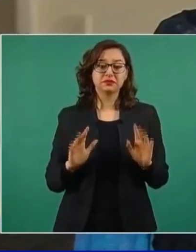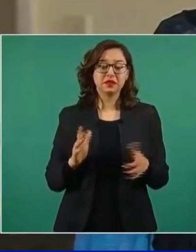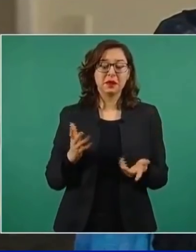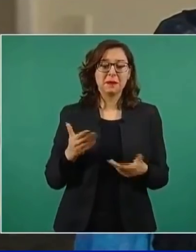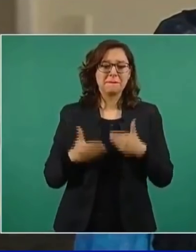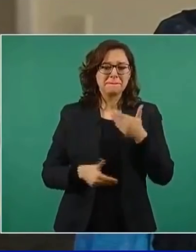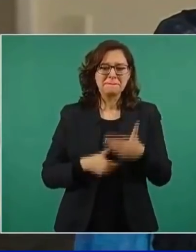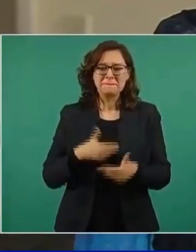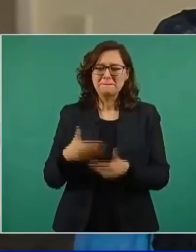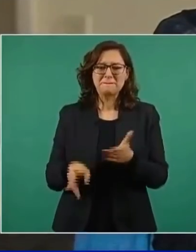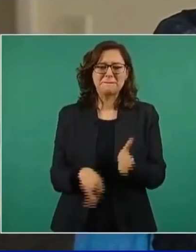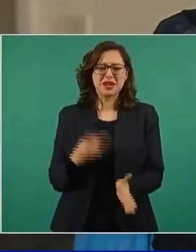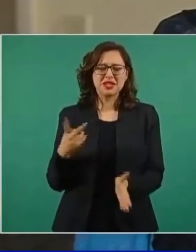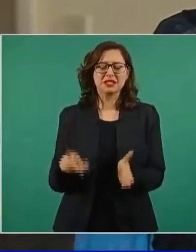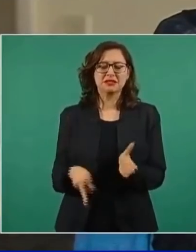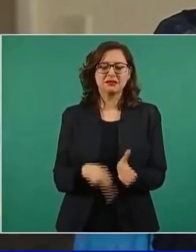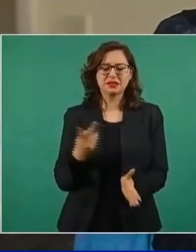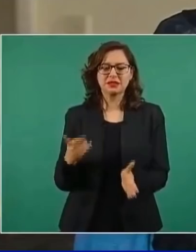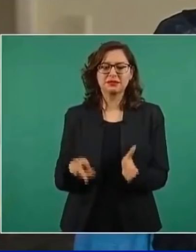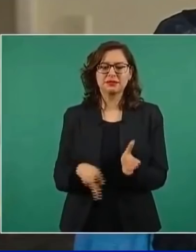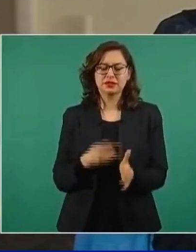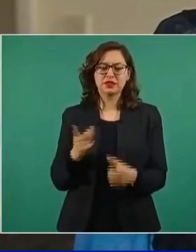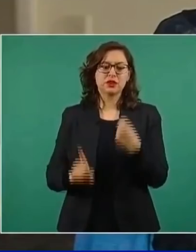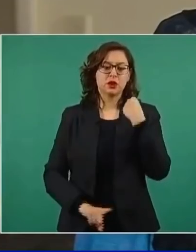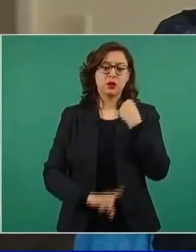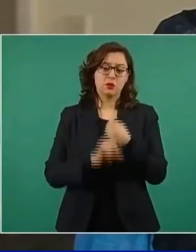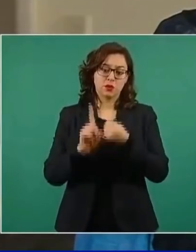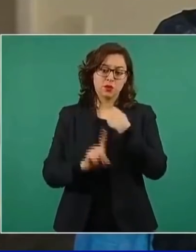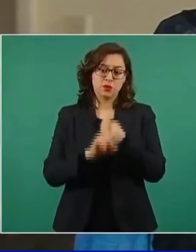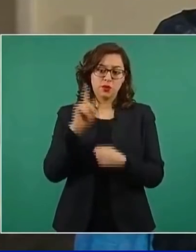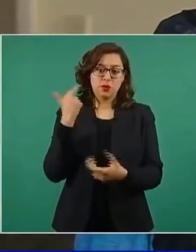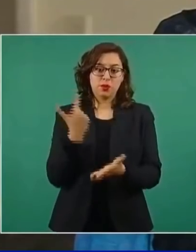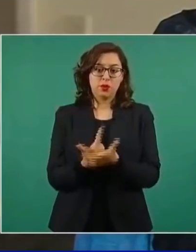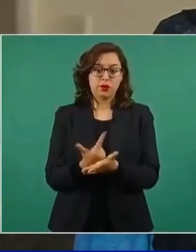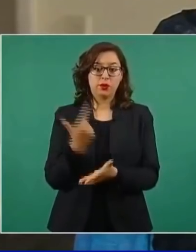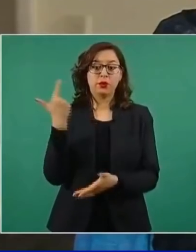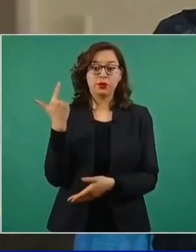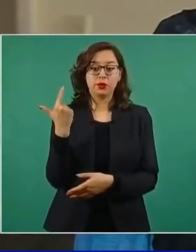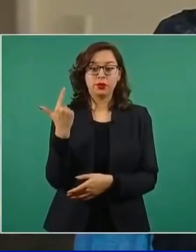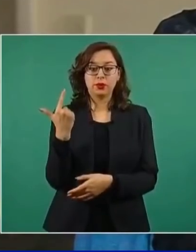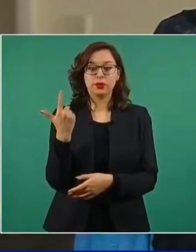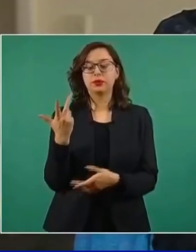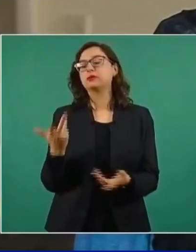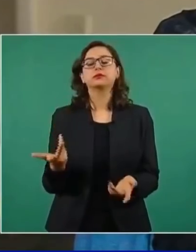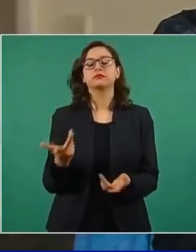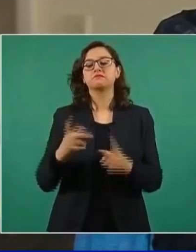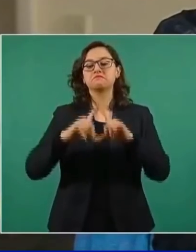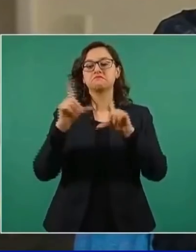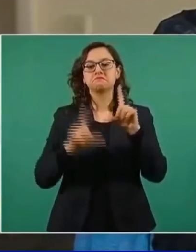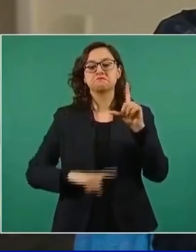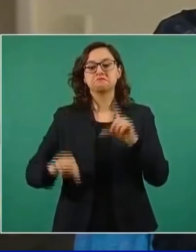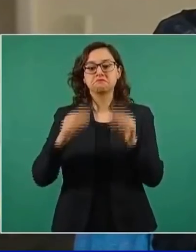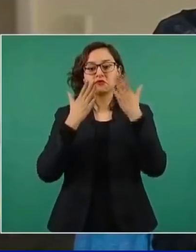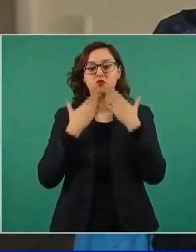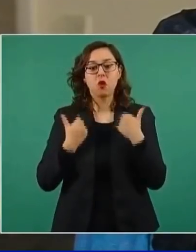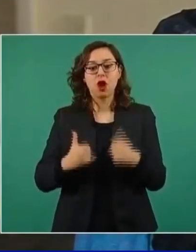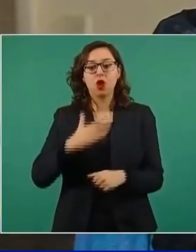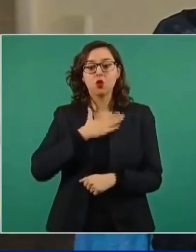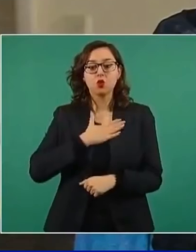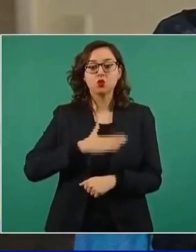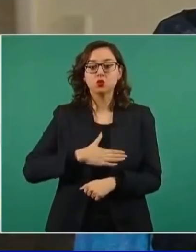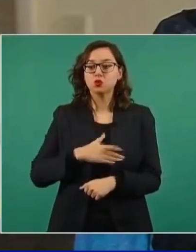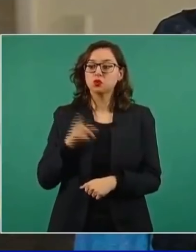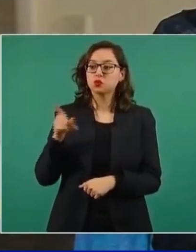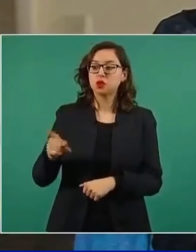Y esto pasa en todos los casos. Y es un problema muy serio. Y en el país no hay justicia. El Poder Judicial no